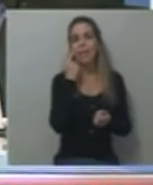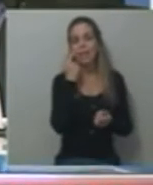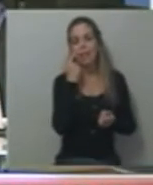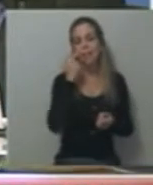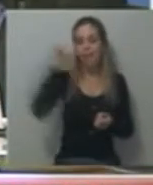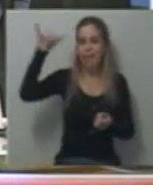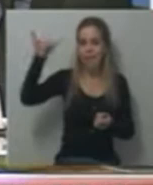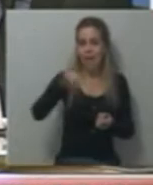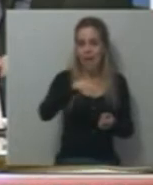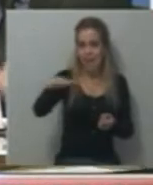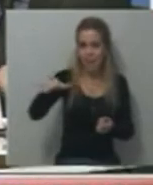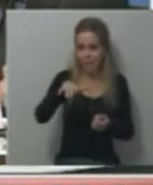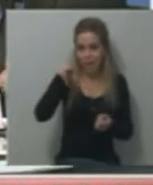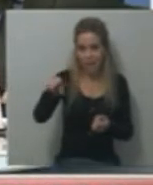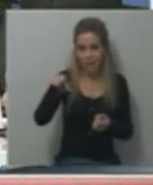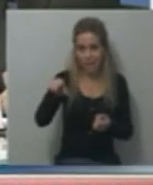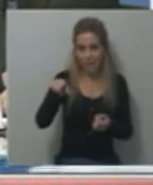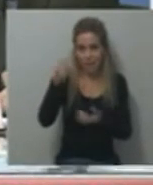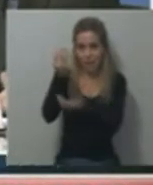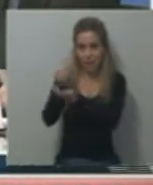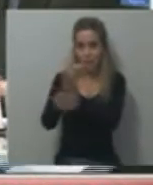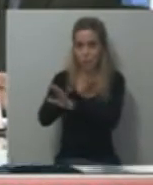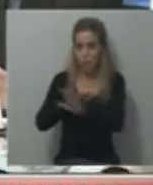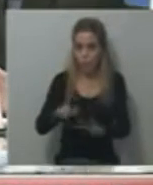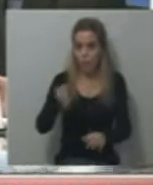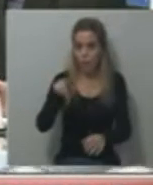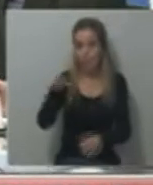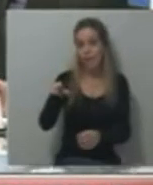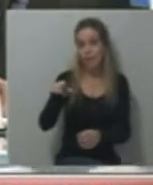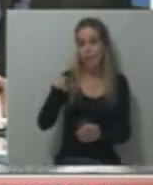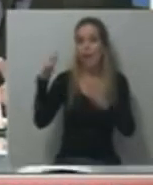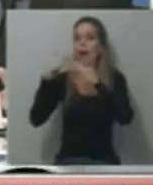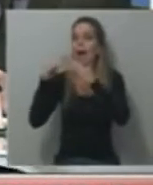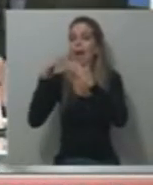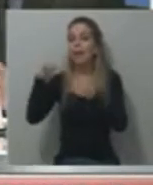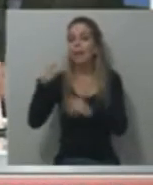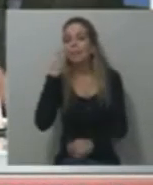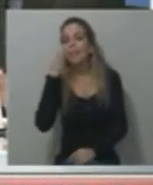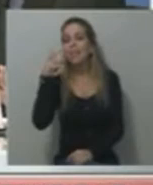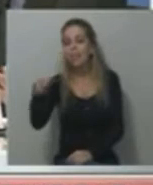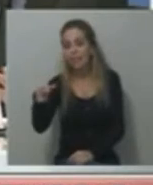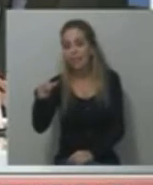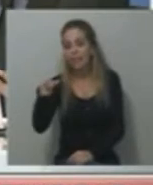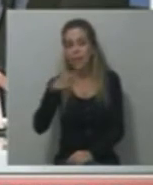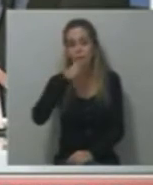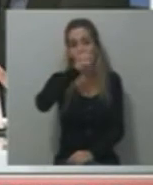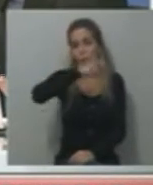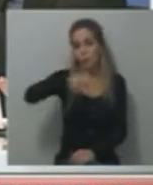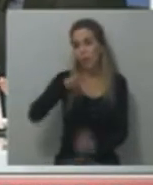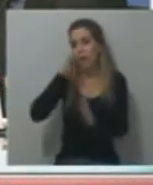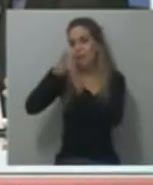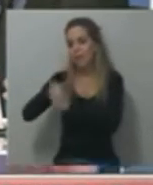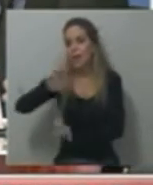Sensación nada, dijo. En mi casa entraron. Y soy intendente, no soy Copperfield. Los corrió a los tiros. Los corrió a Un poco de